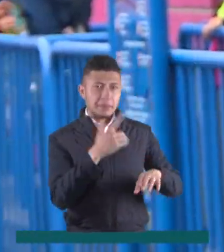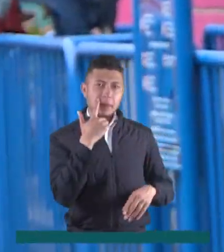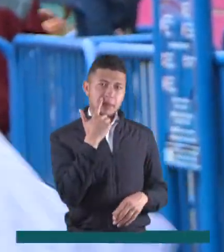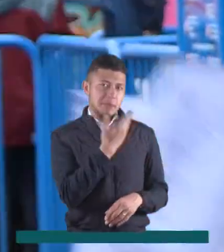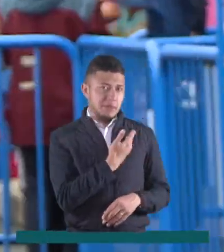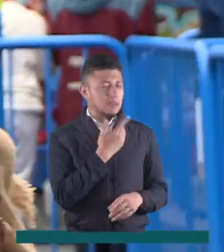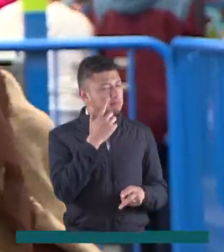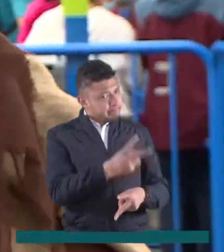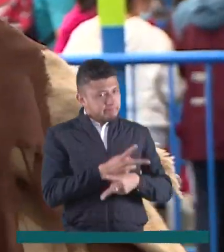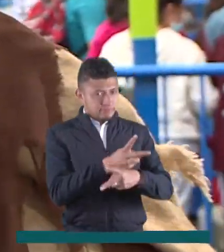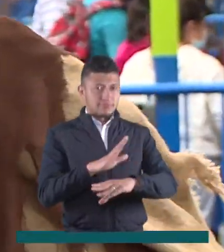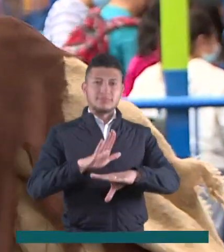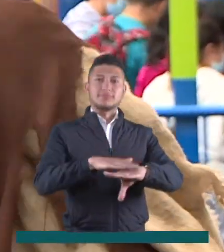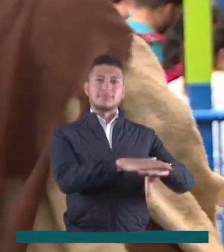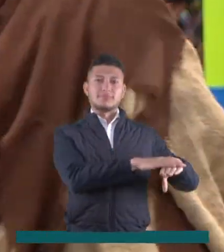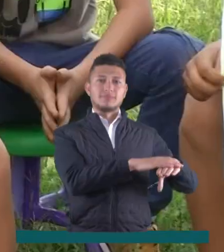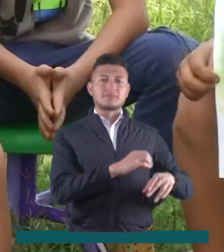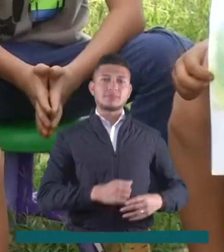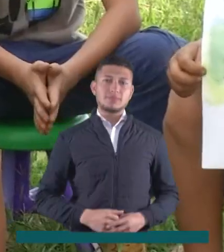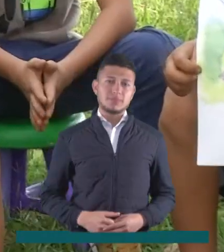medidas a los padres de familia.